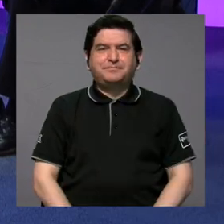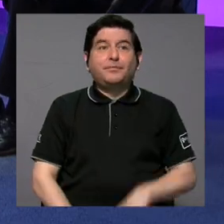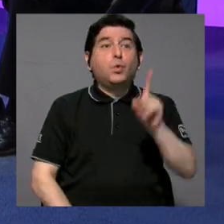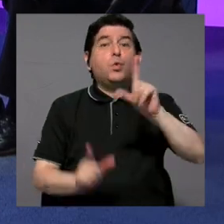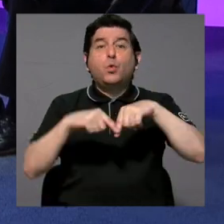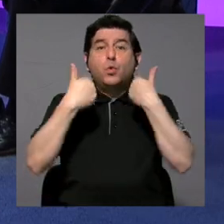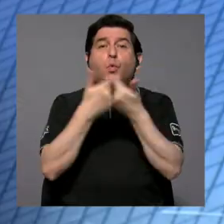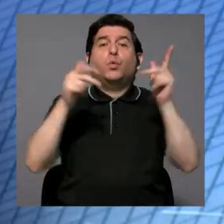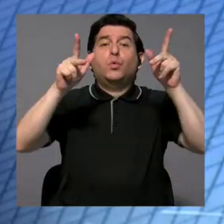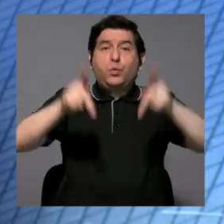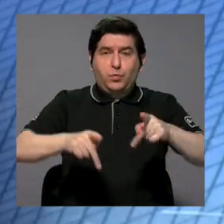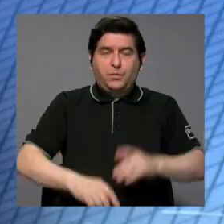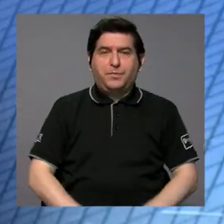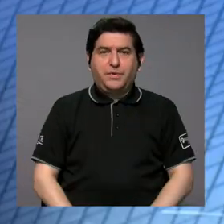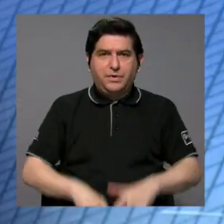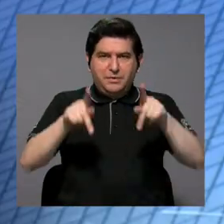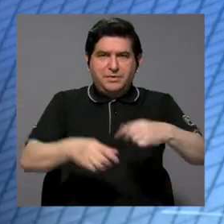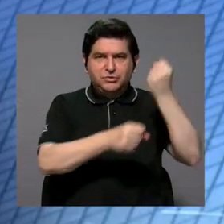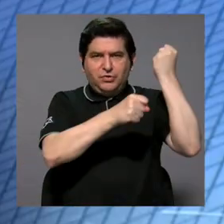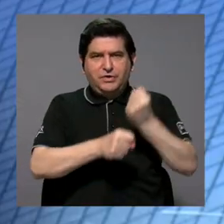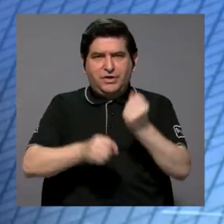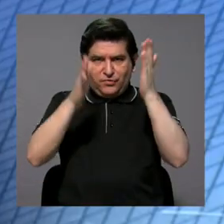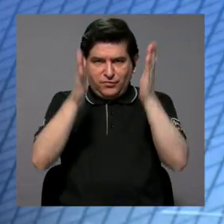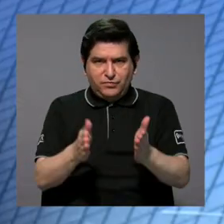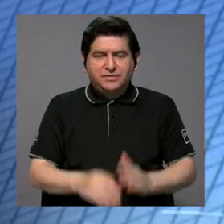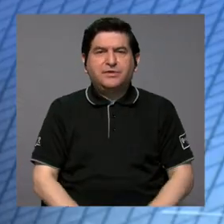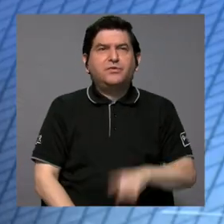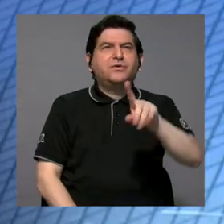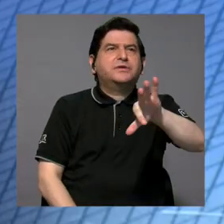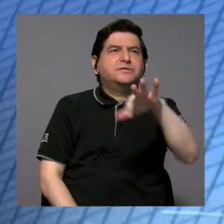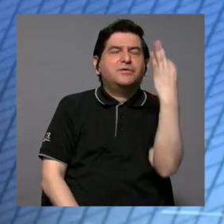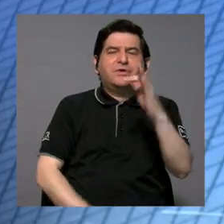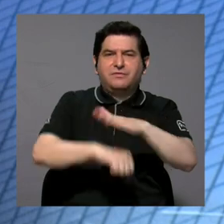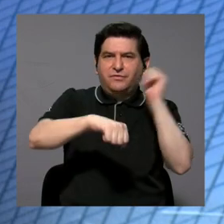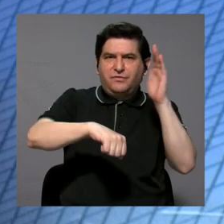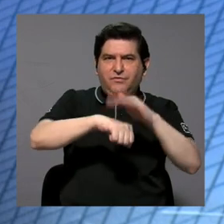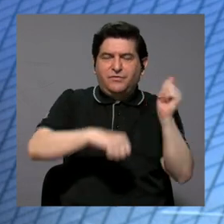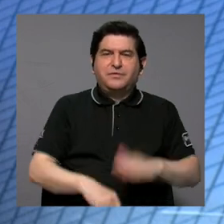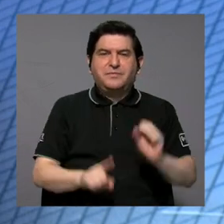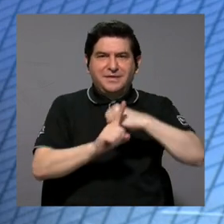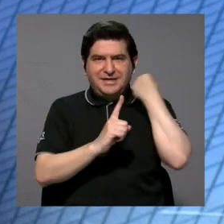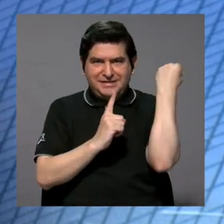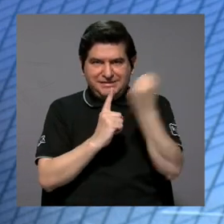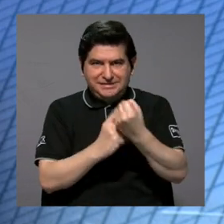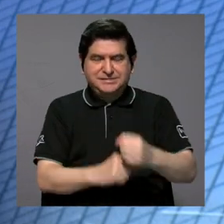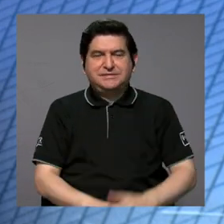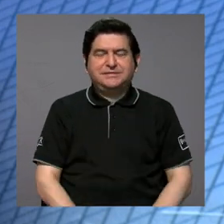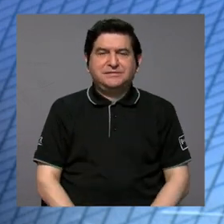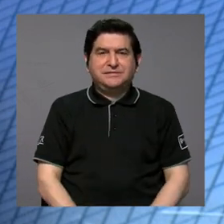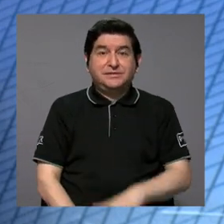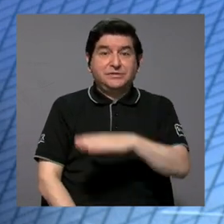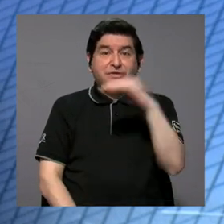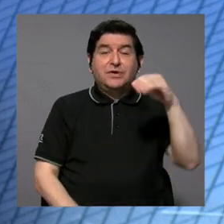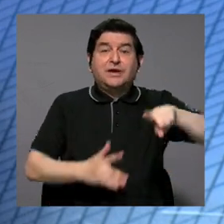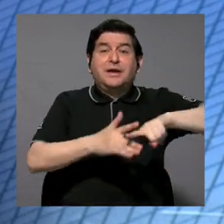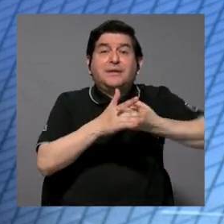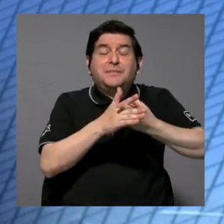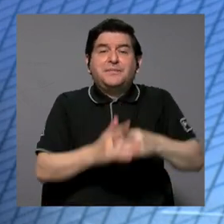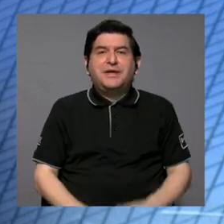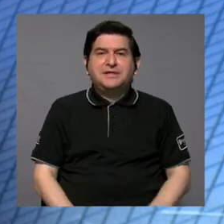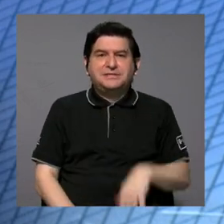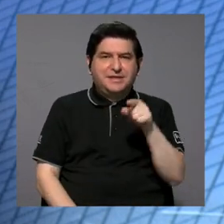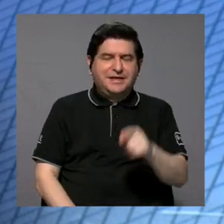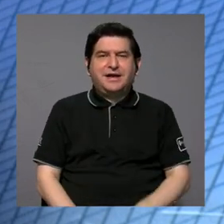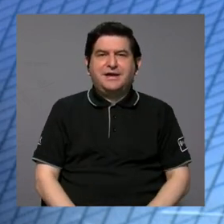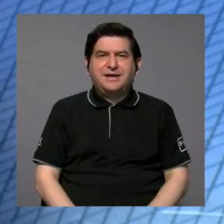grupo de personas, que son las personas fundadoras, pues son de alguna forma convocadas por esta situación que está viviendo y además empiezan en una interlocución